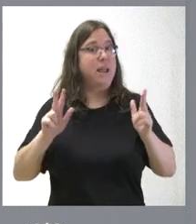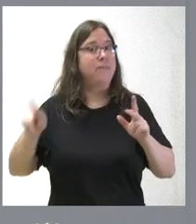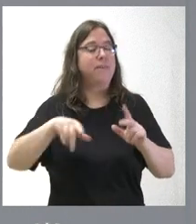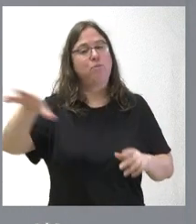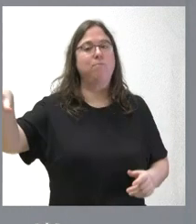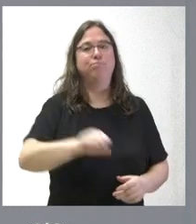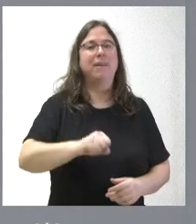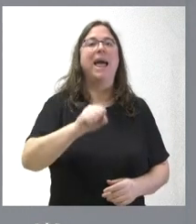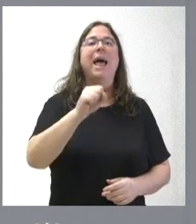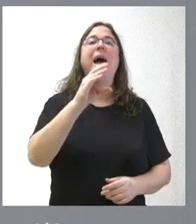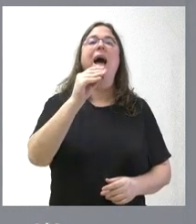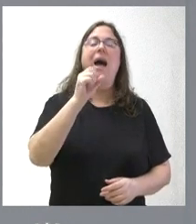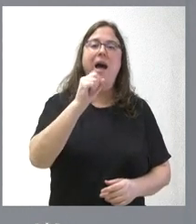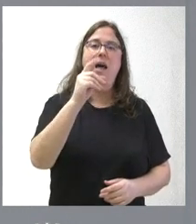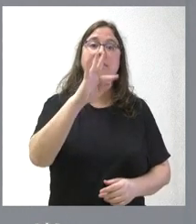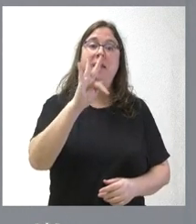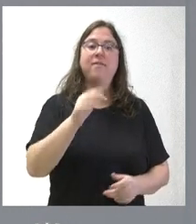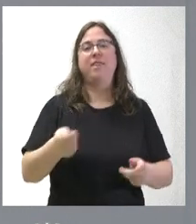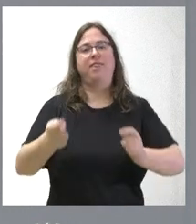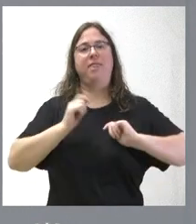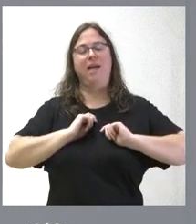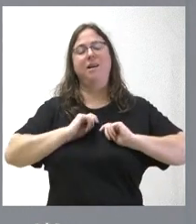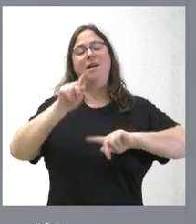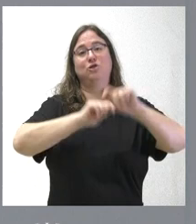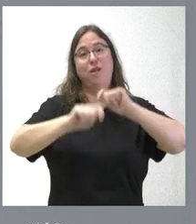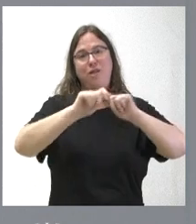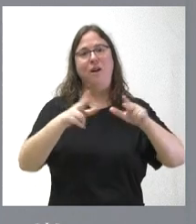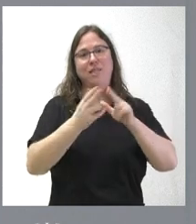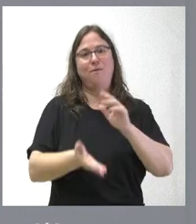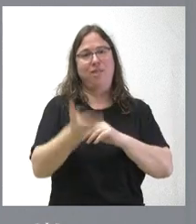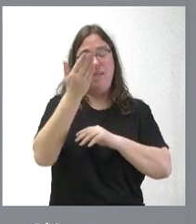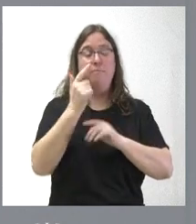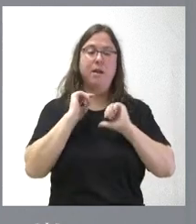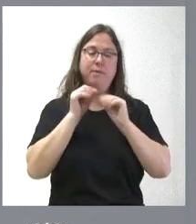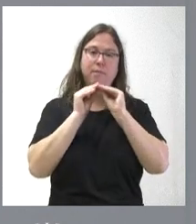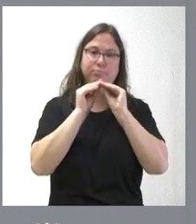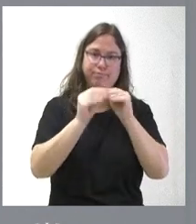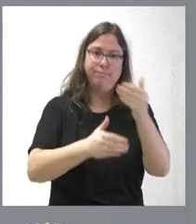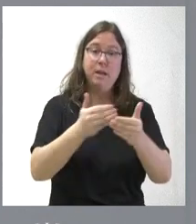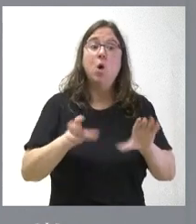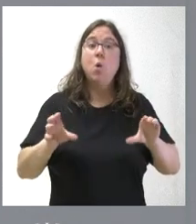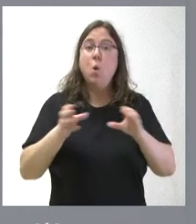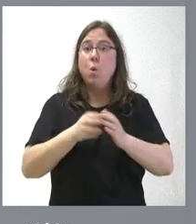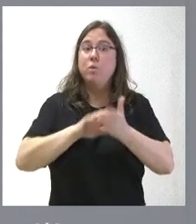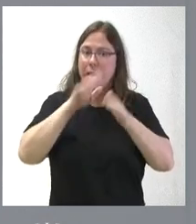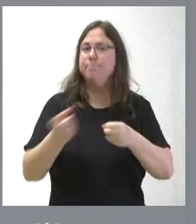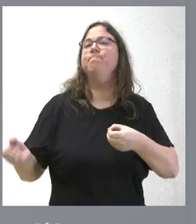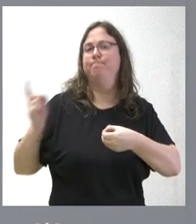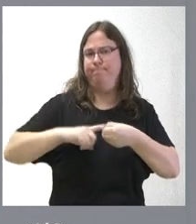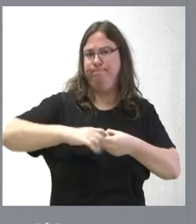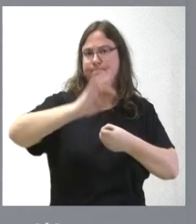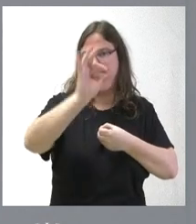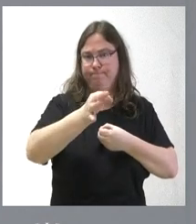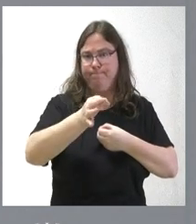ceda a la sociedad Alta Velocidad para que cuanto antes comiencen las inversiones. La Junta de Castilla y León es partícipe de la sociedad